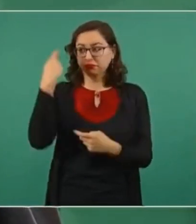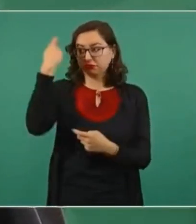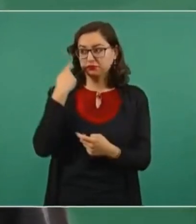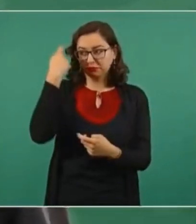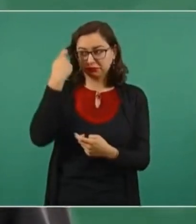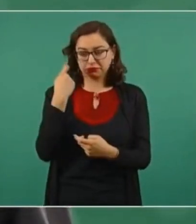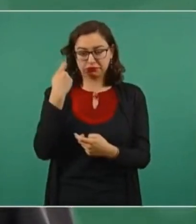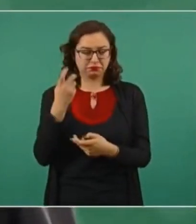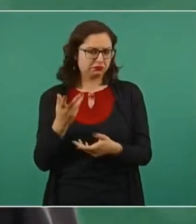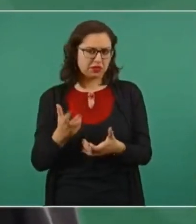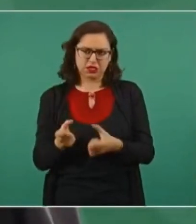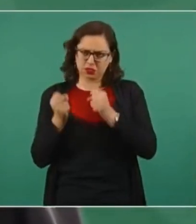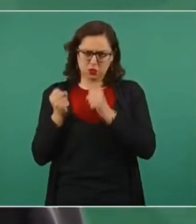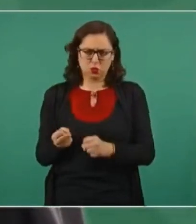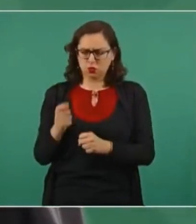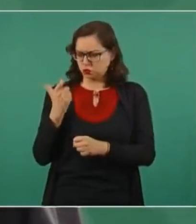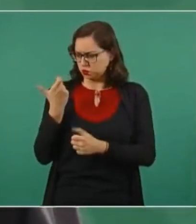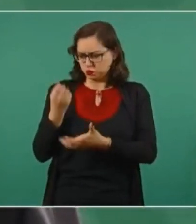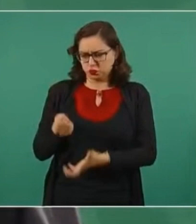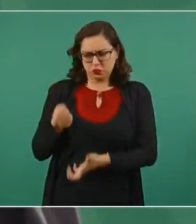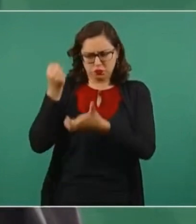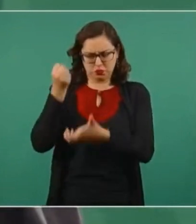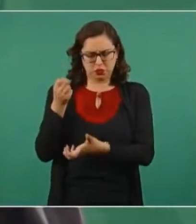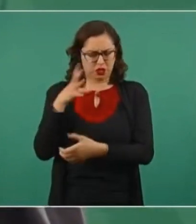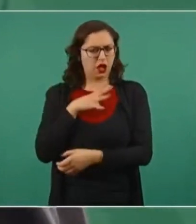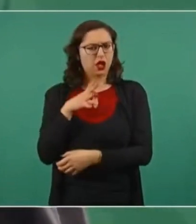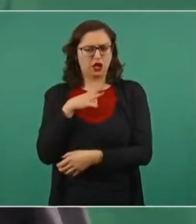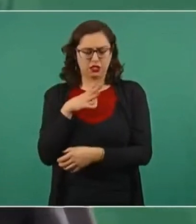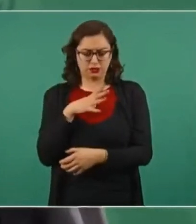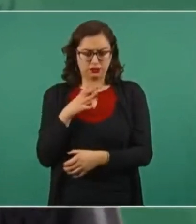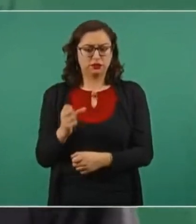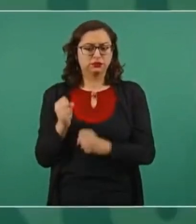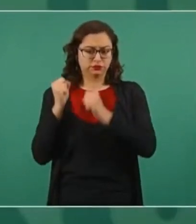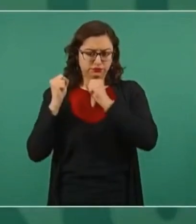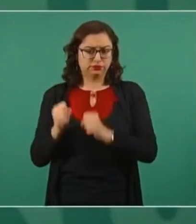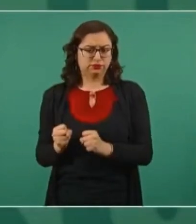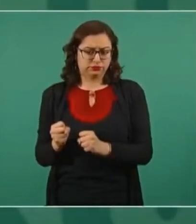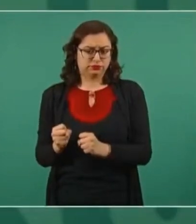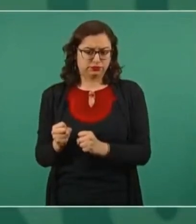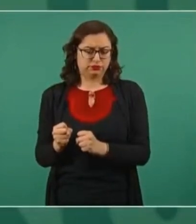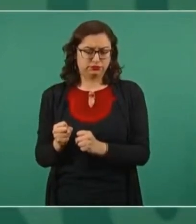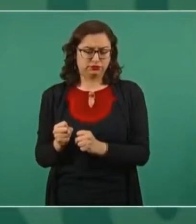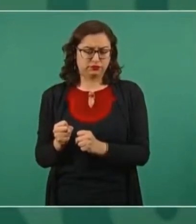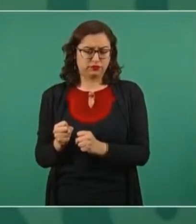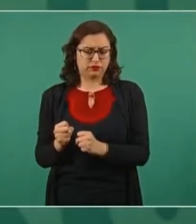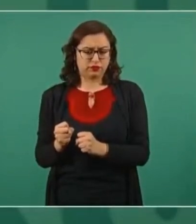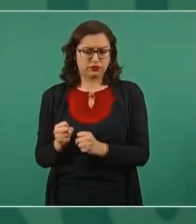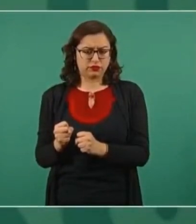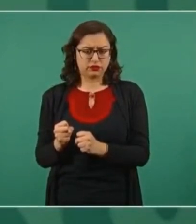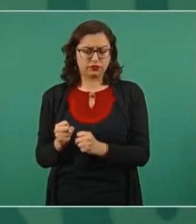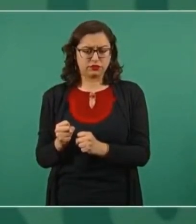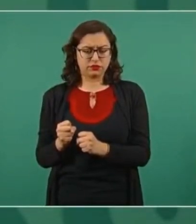está garantizado el presupuesto. Y no sólo el presupuesto